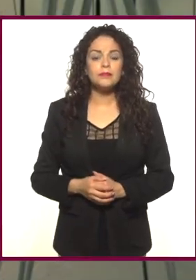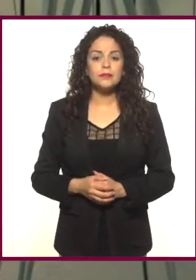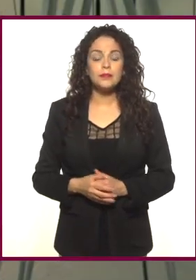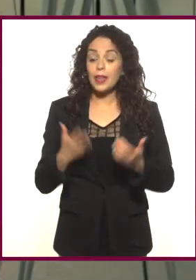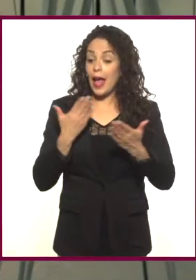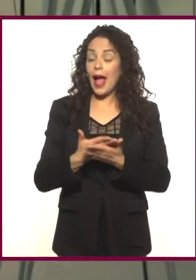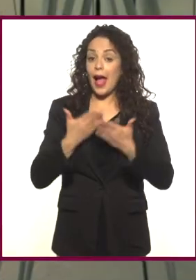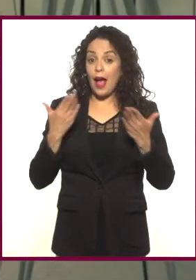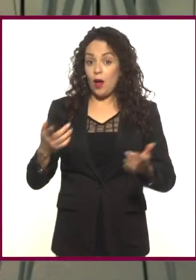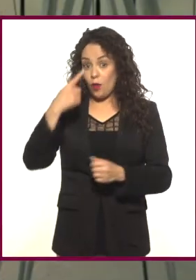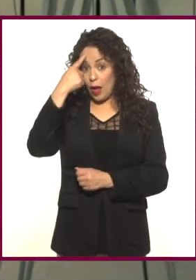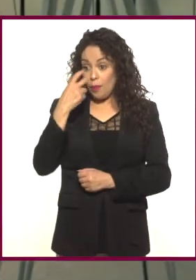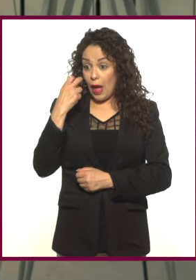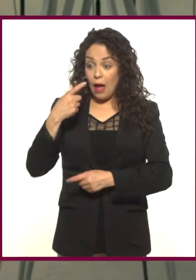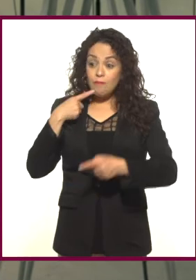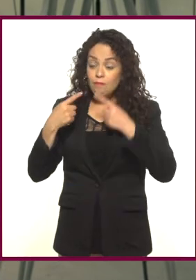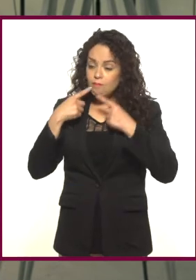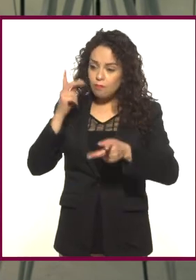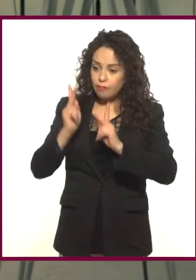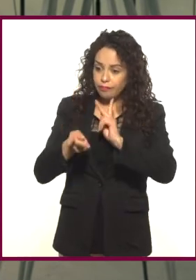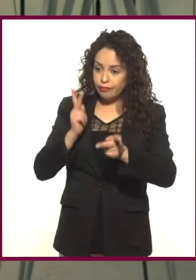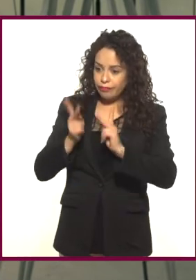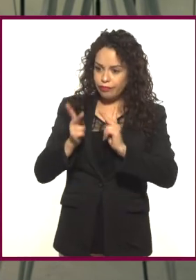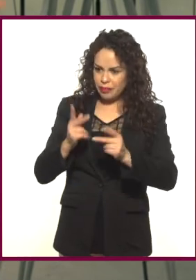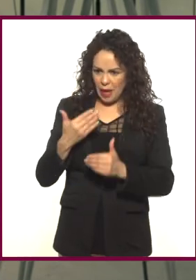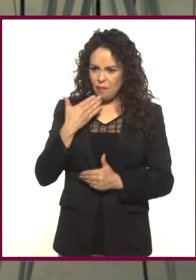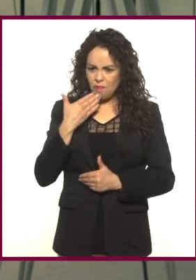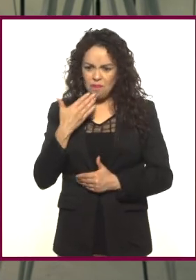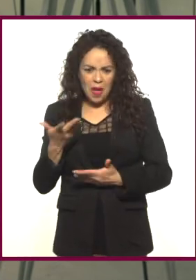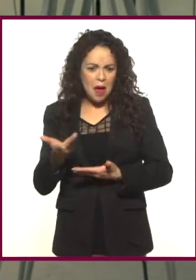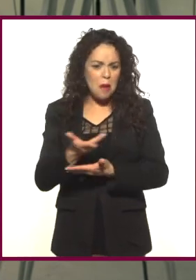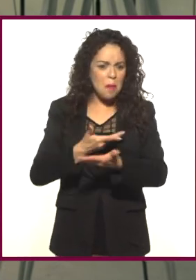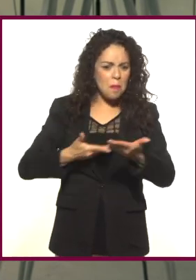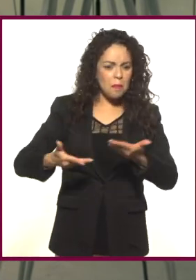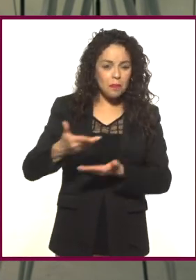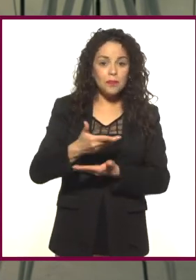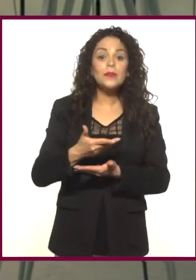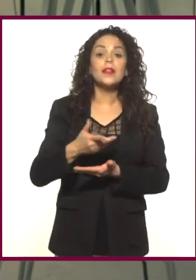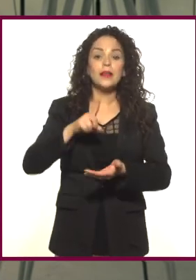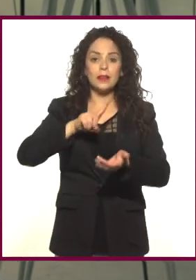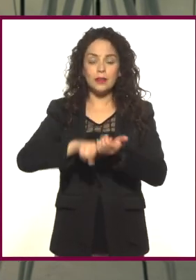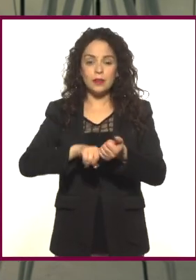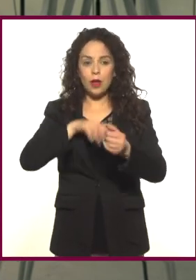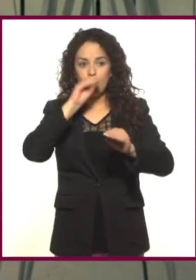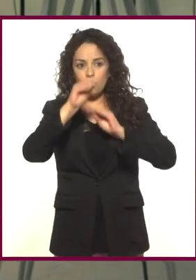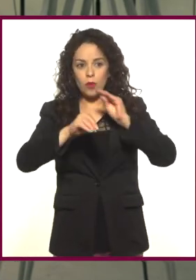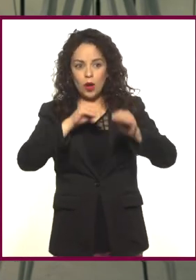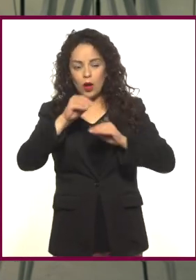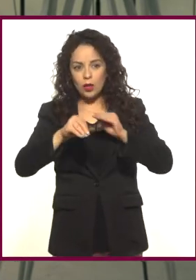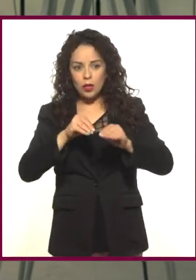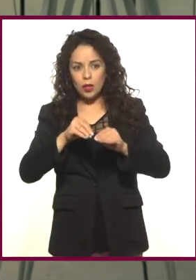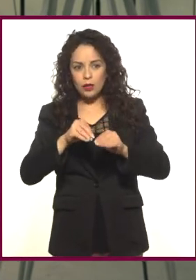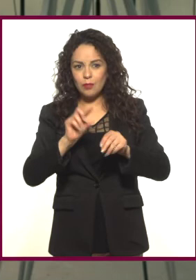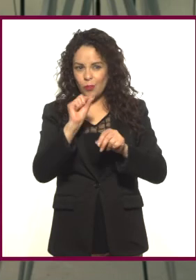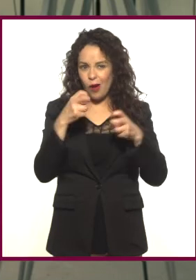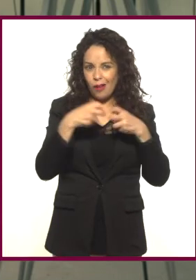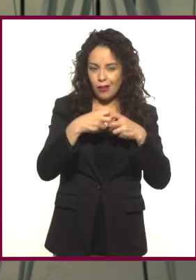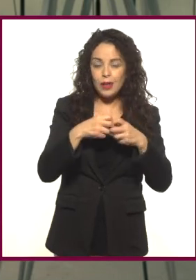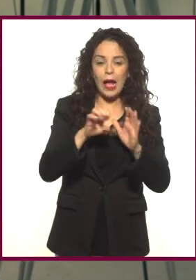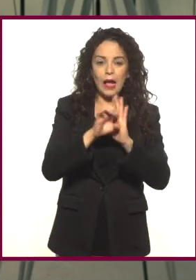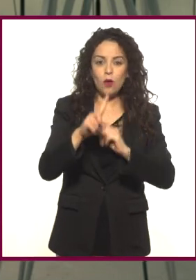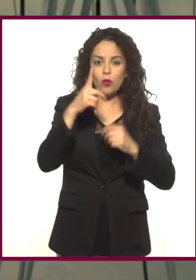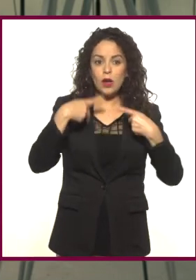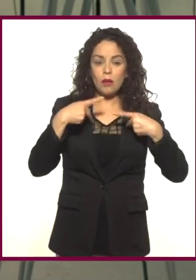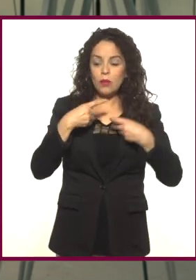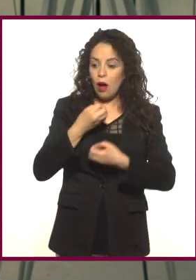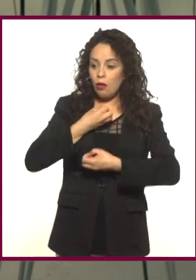Ahora, para que el diálogo tenga su swing, piensa en que se construye atención. Alguien va a revelar un secreto, o